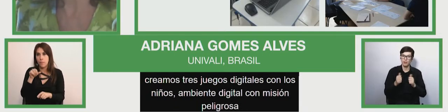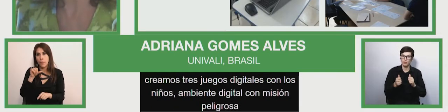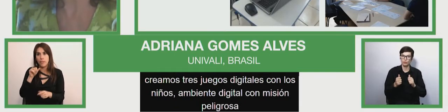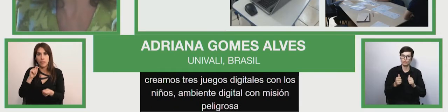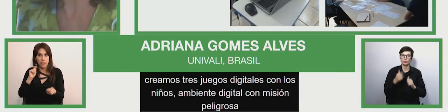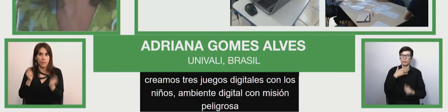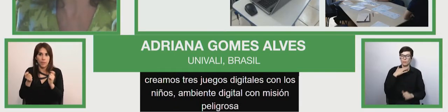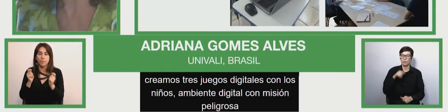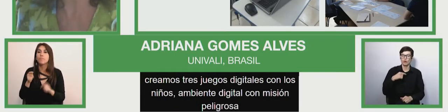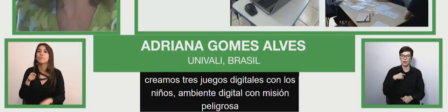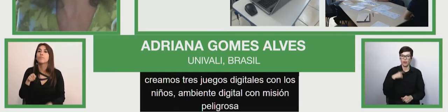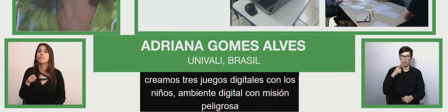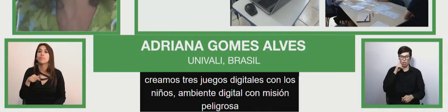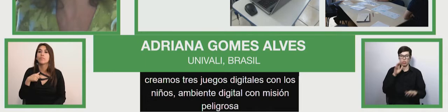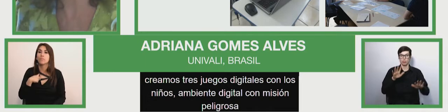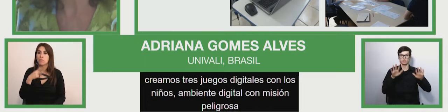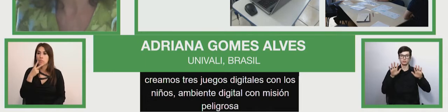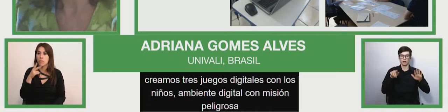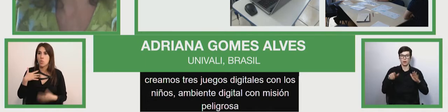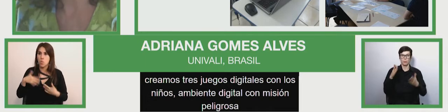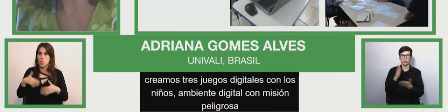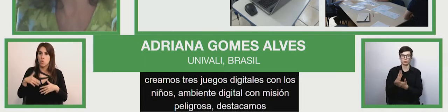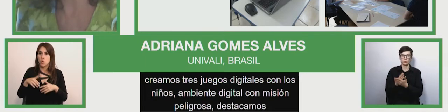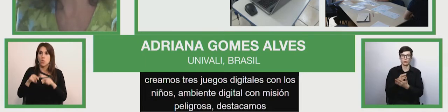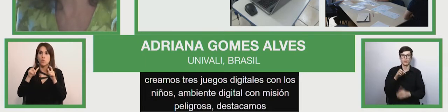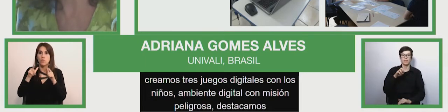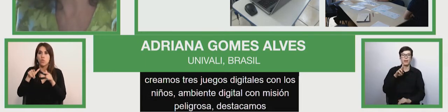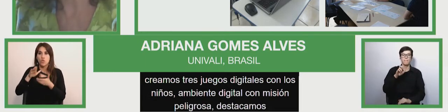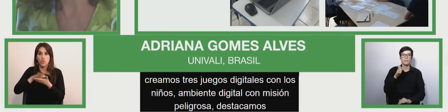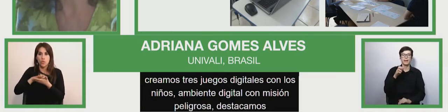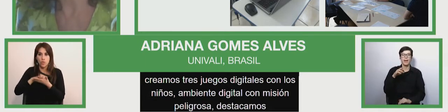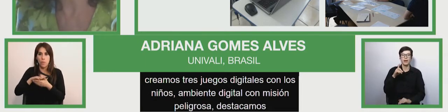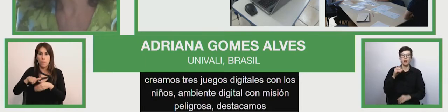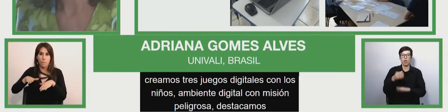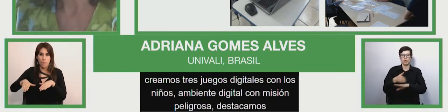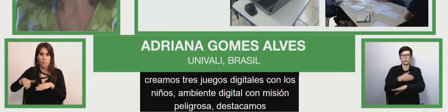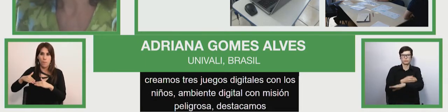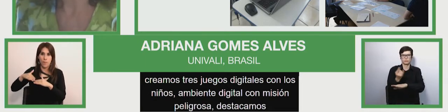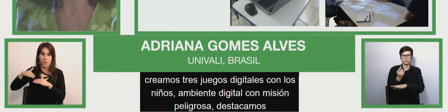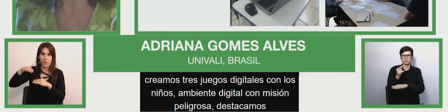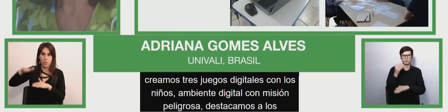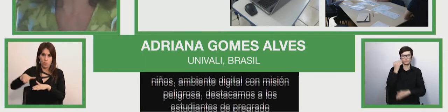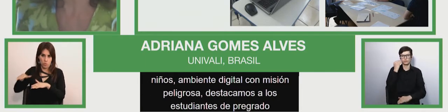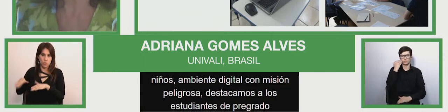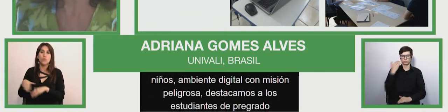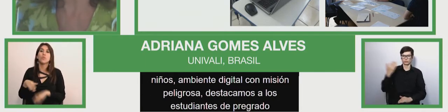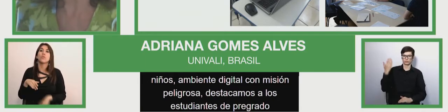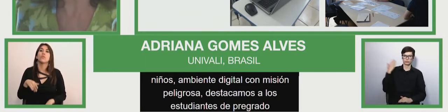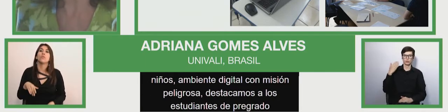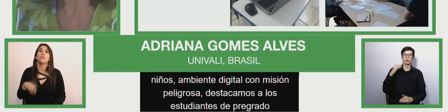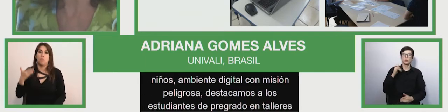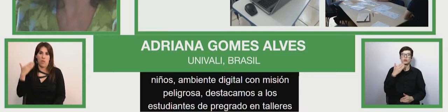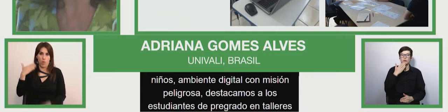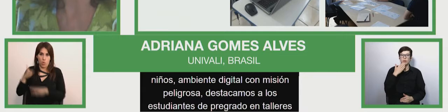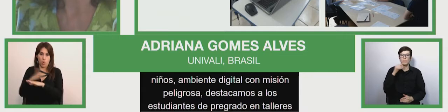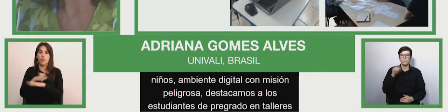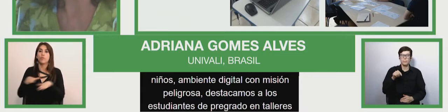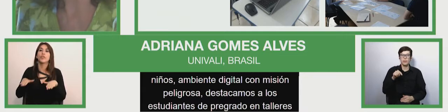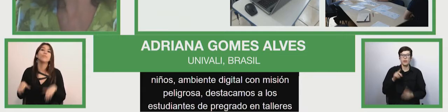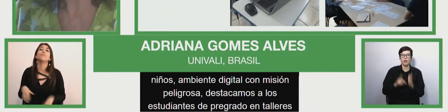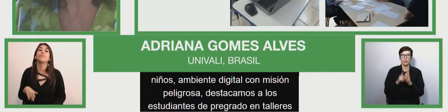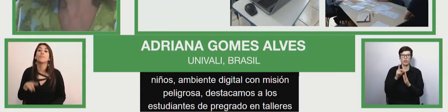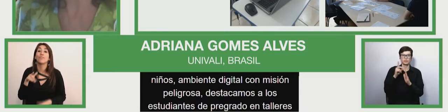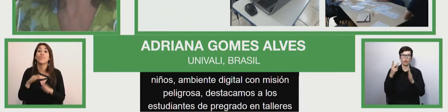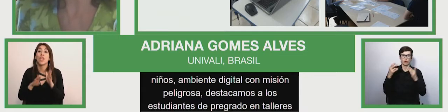Destacamos los estudiantes de pregrado en talleres y en el desarrollo del